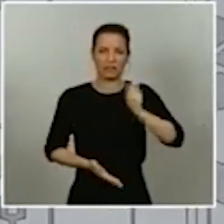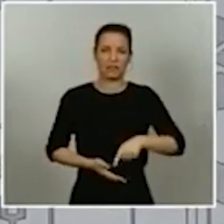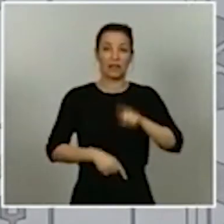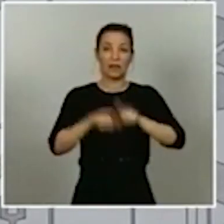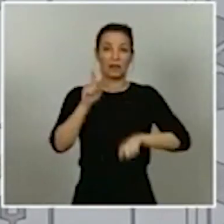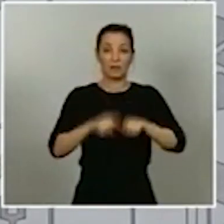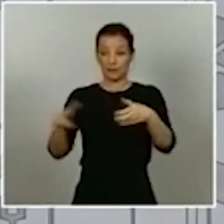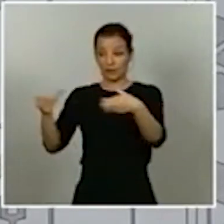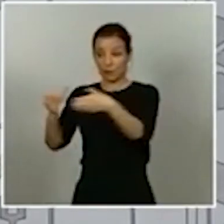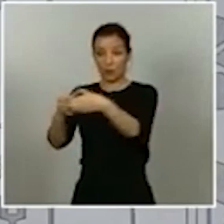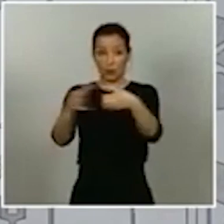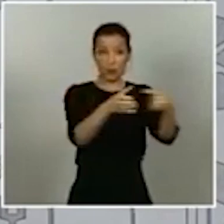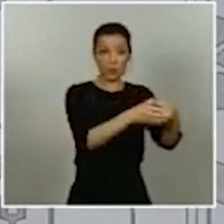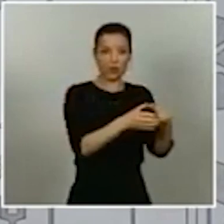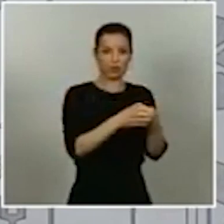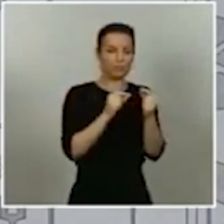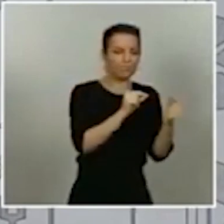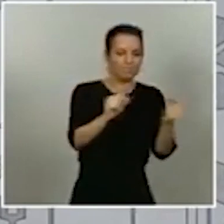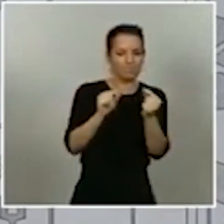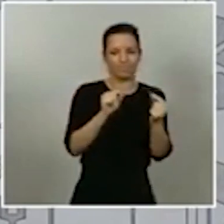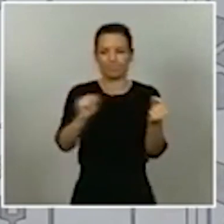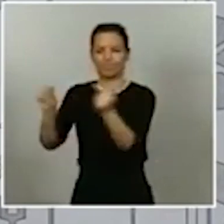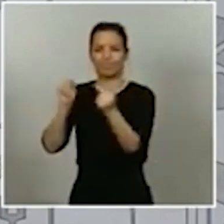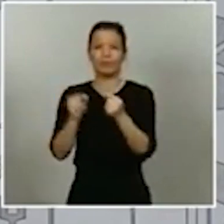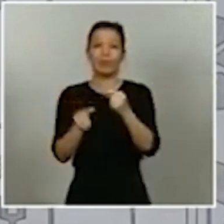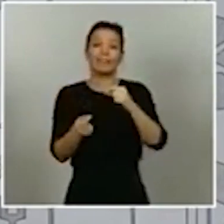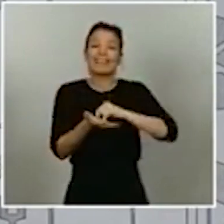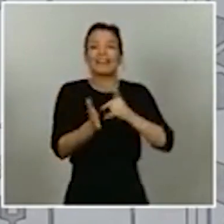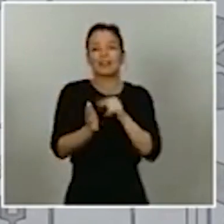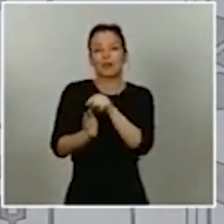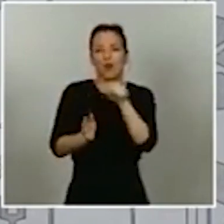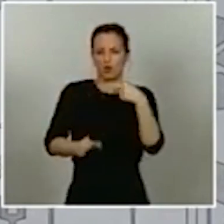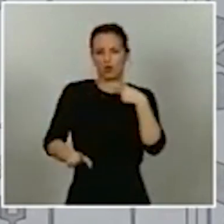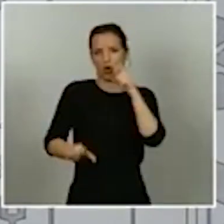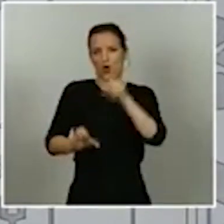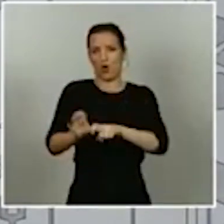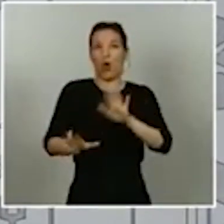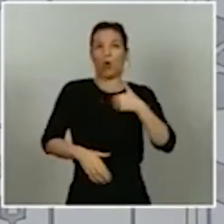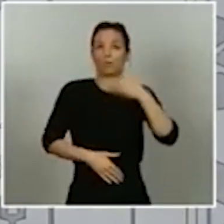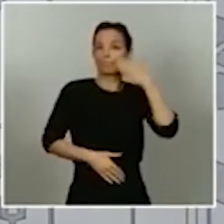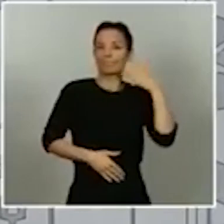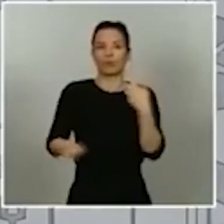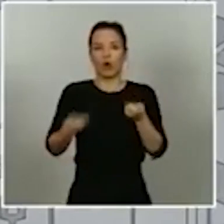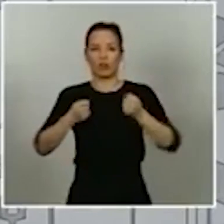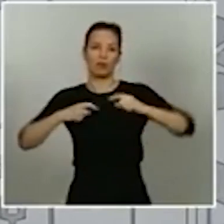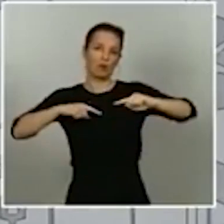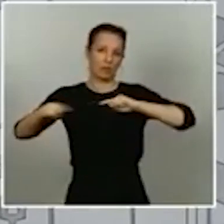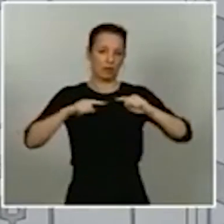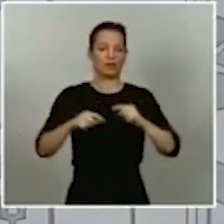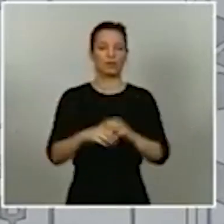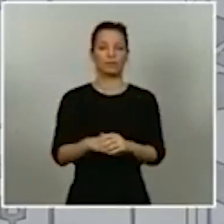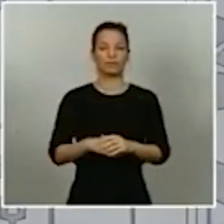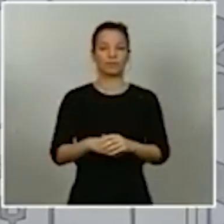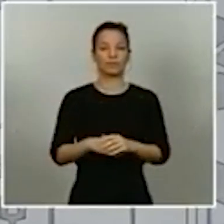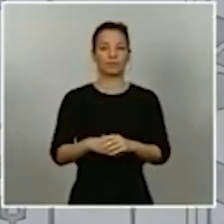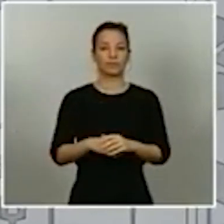básicamente técnicos, en los que yo participo, tengo el honor de dirigir o coordinar. Como les hemos comentado en